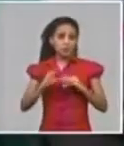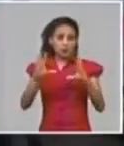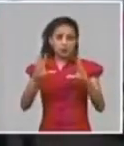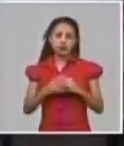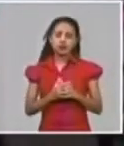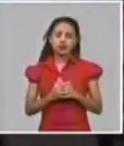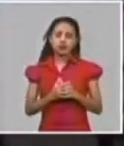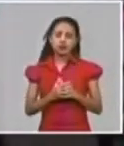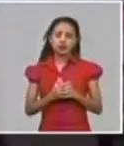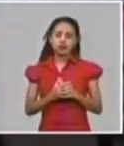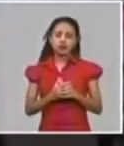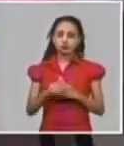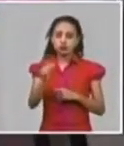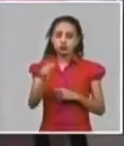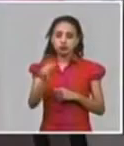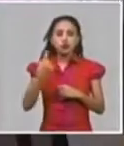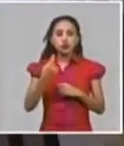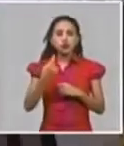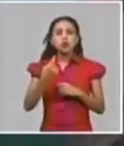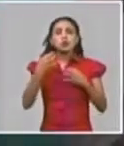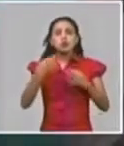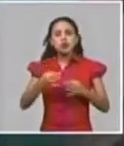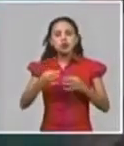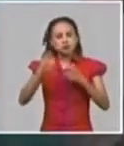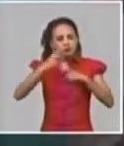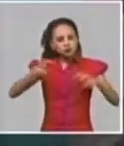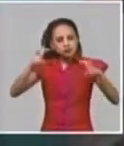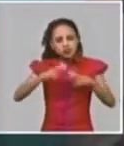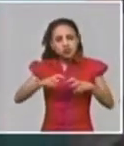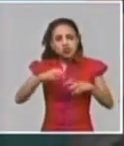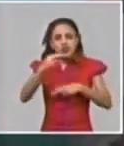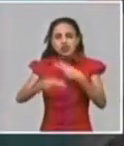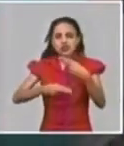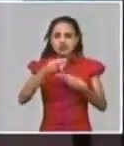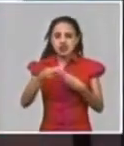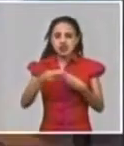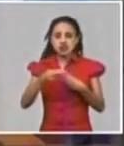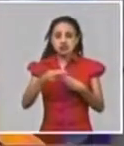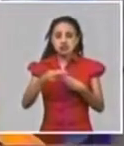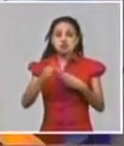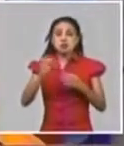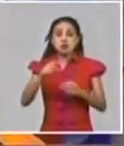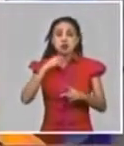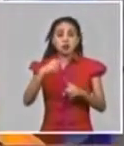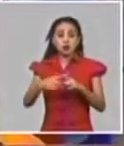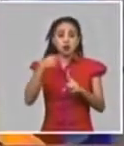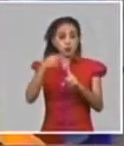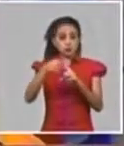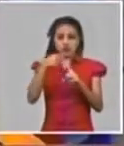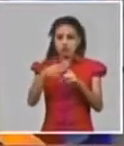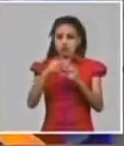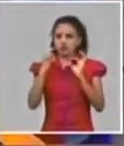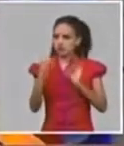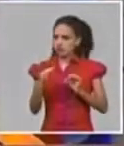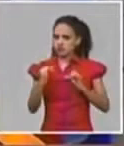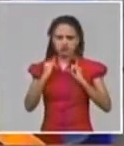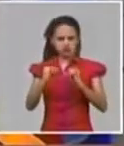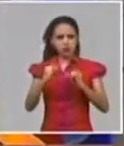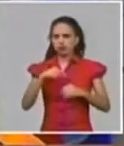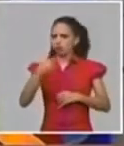estudio que estamos haciendo de PCR positivo es un caso confirmado y se informará como se informan todos los días